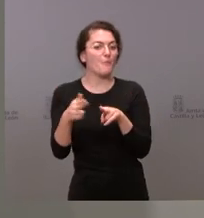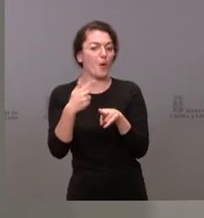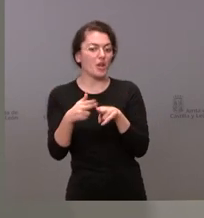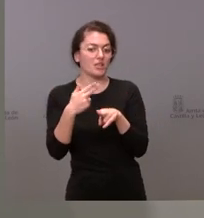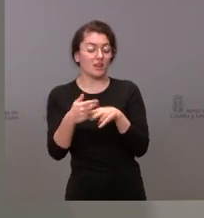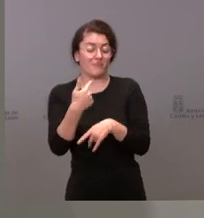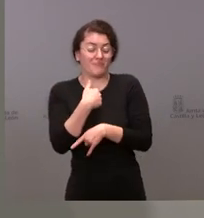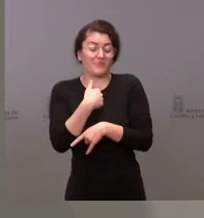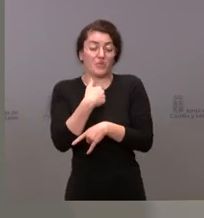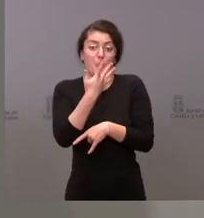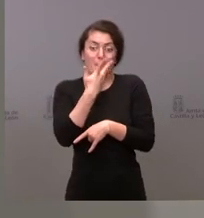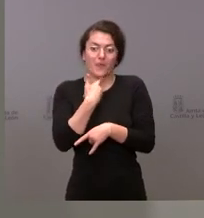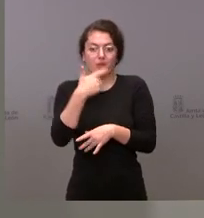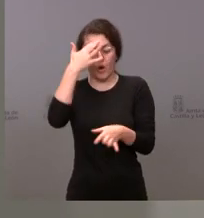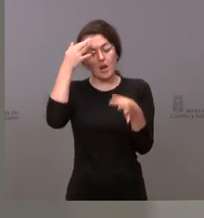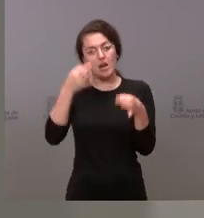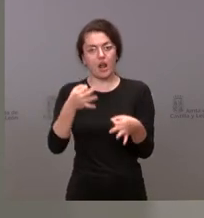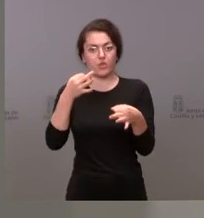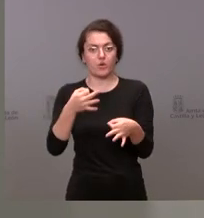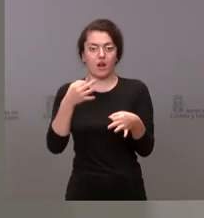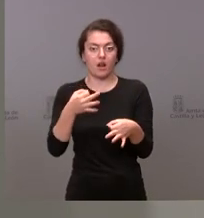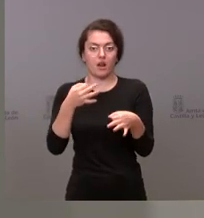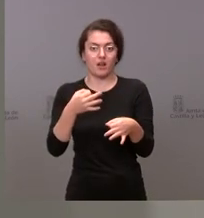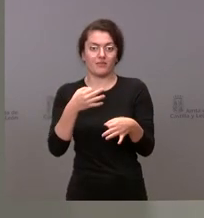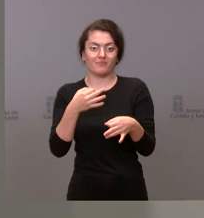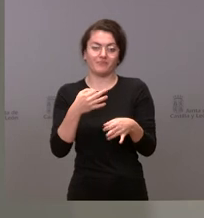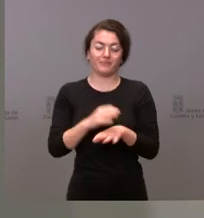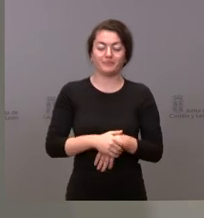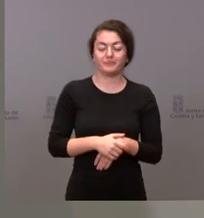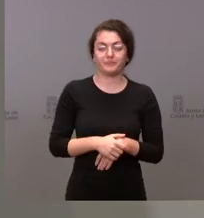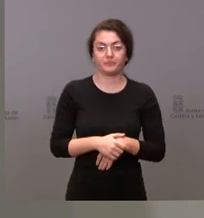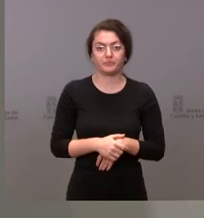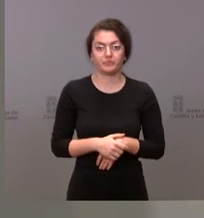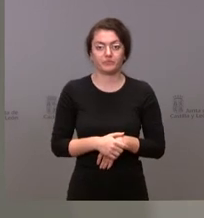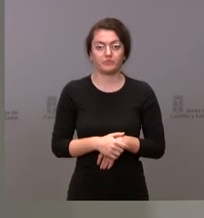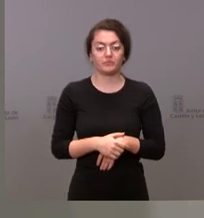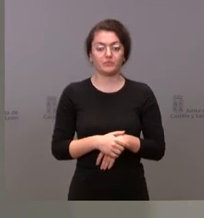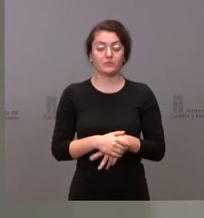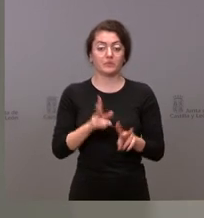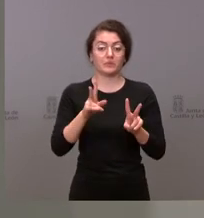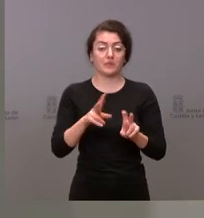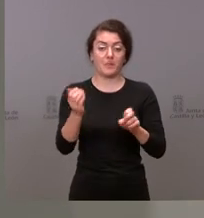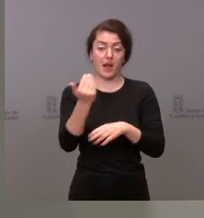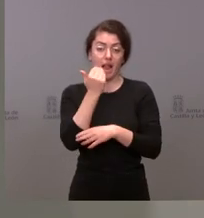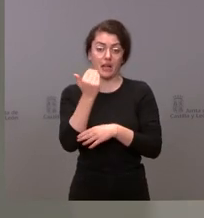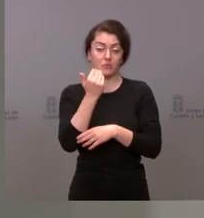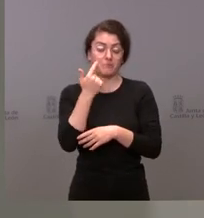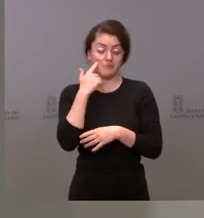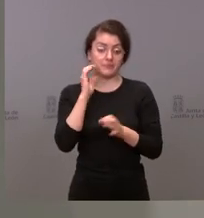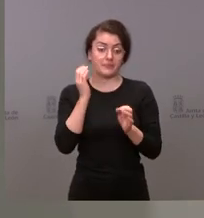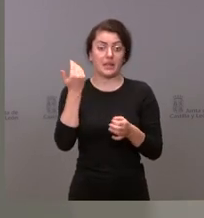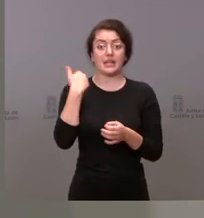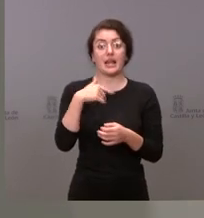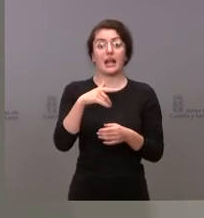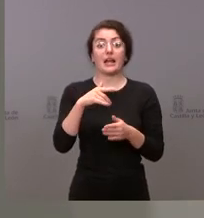es mejor la racionalidad que la pasión con respecto a los cajeros es decirle que estamos trabajando en un